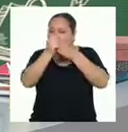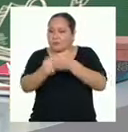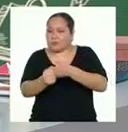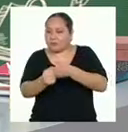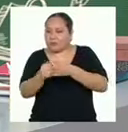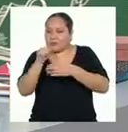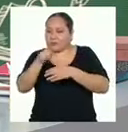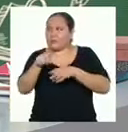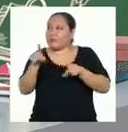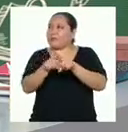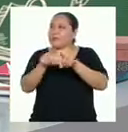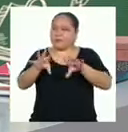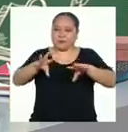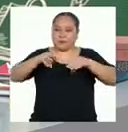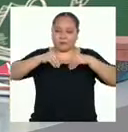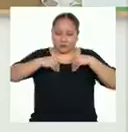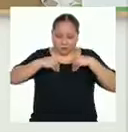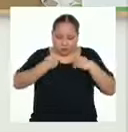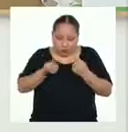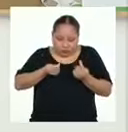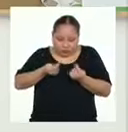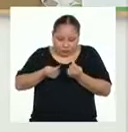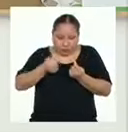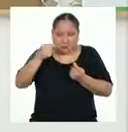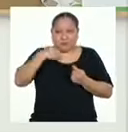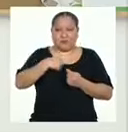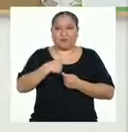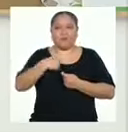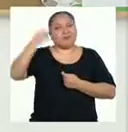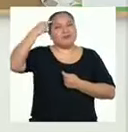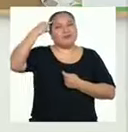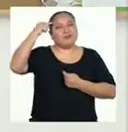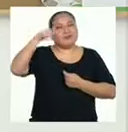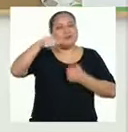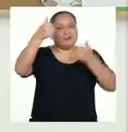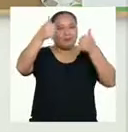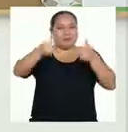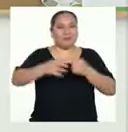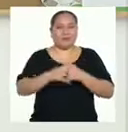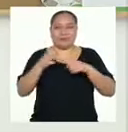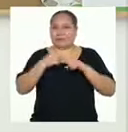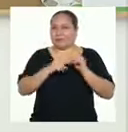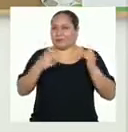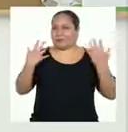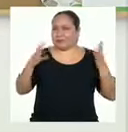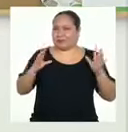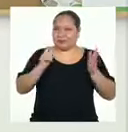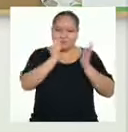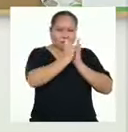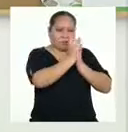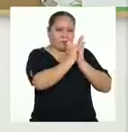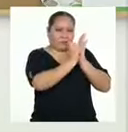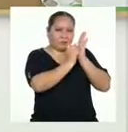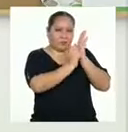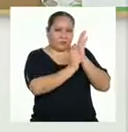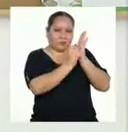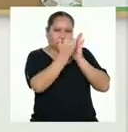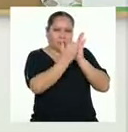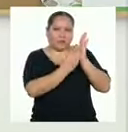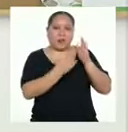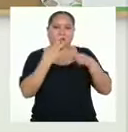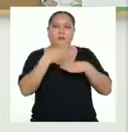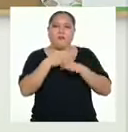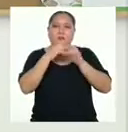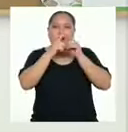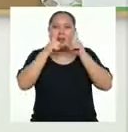hacia aceptarlas y trabajar en ellas. Creo que tienes razón. Pero ya que estamos redactando todo de forma coloquial,